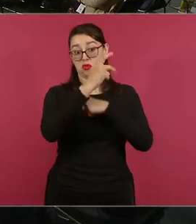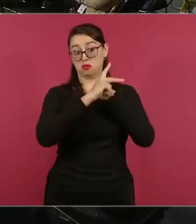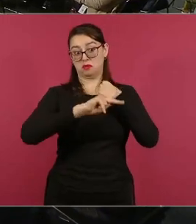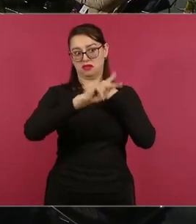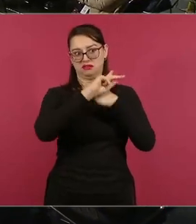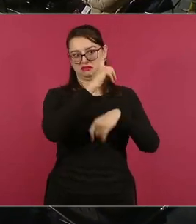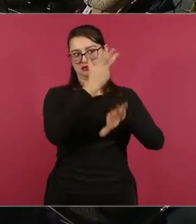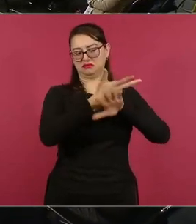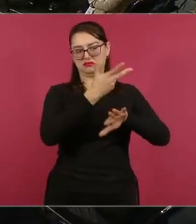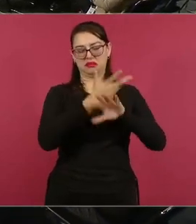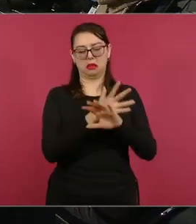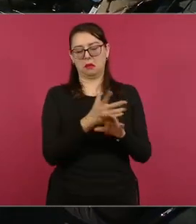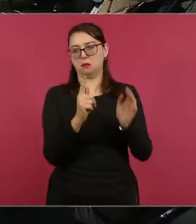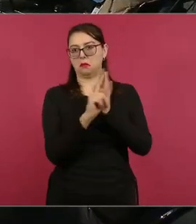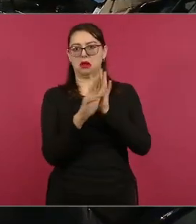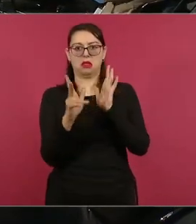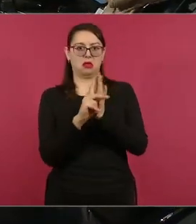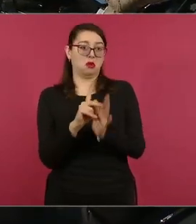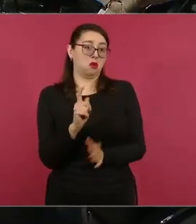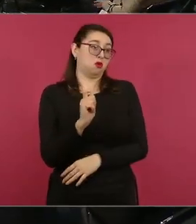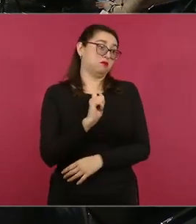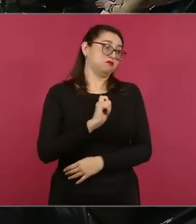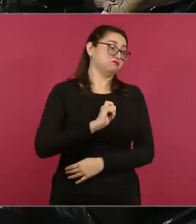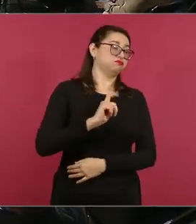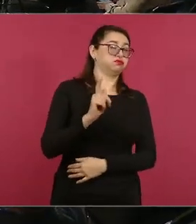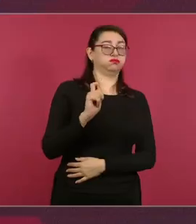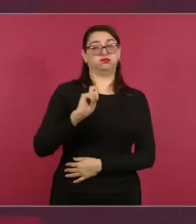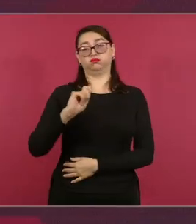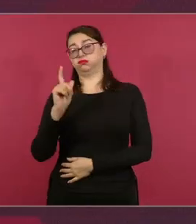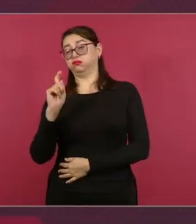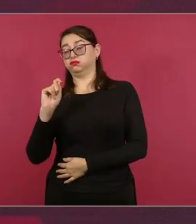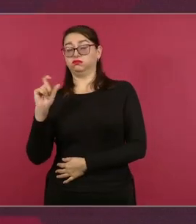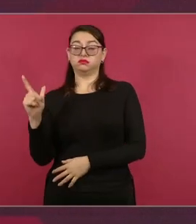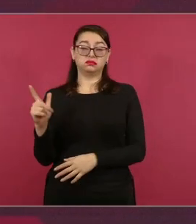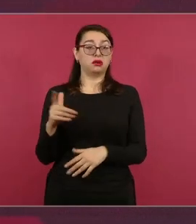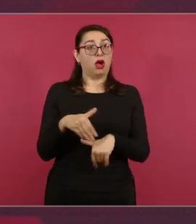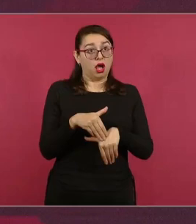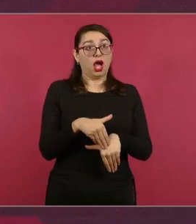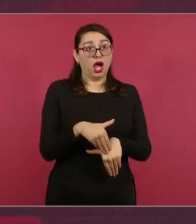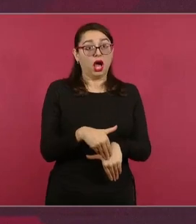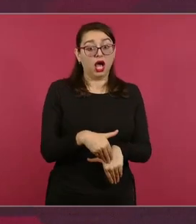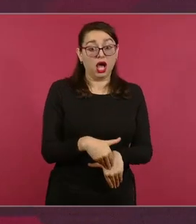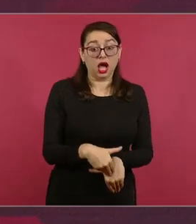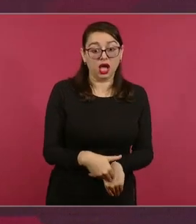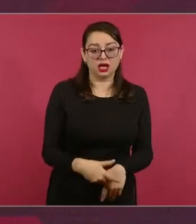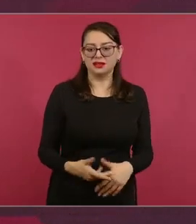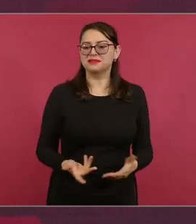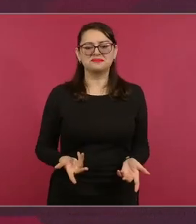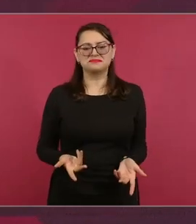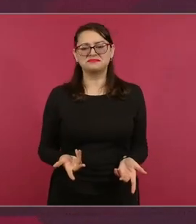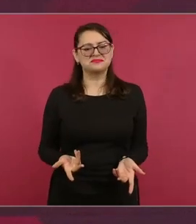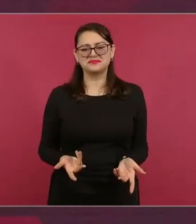Washington Post, el Wall Street Journal, el Financial Times.